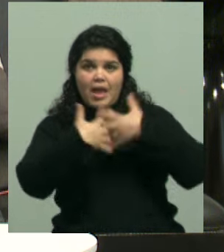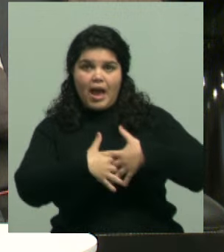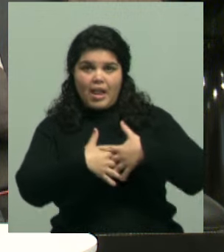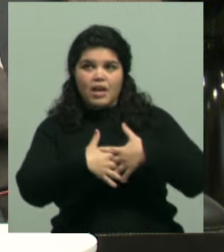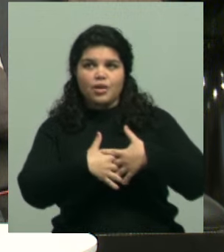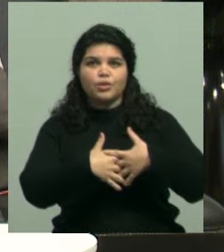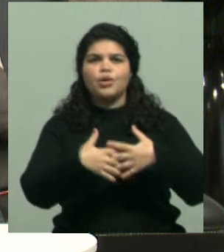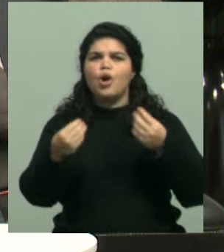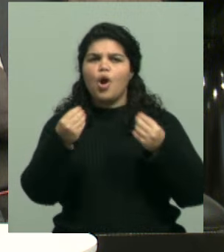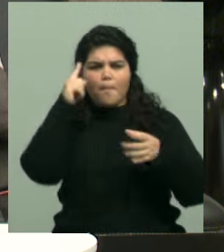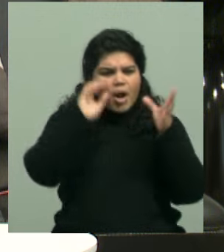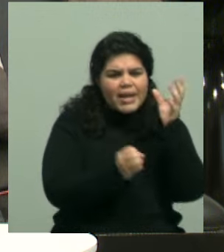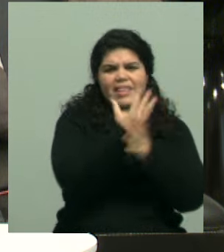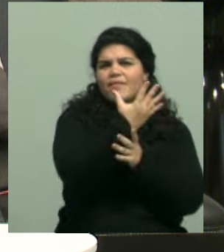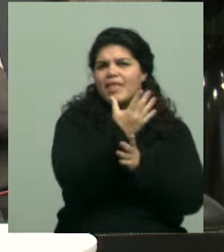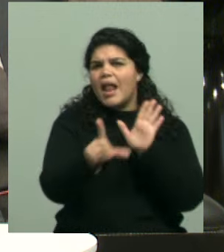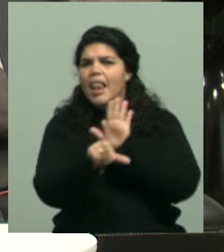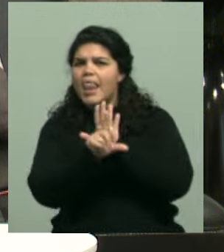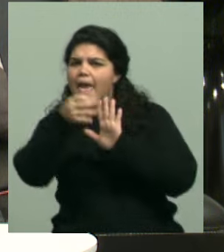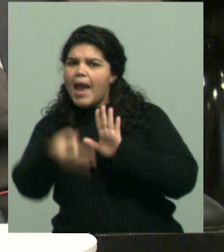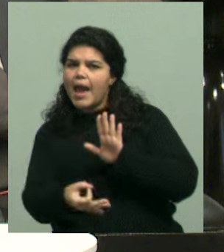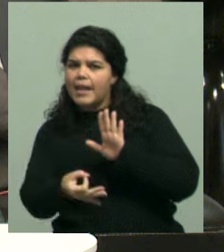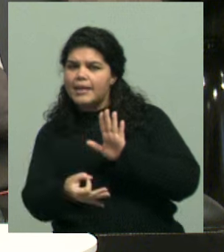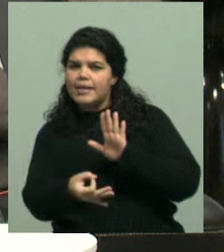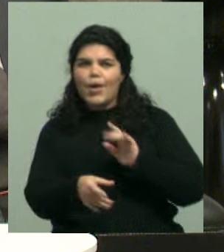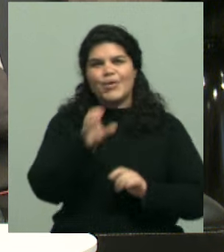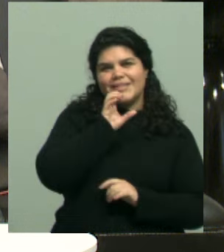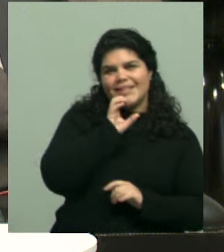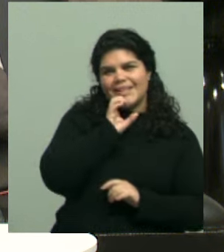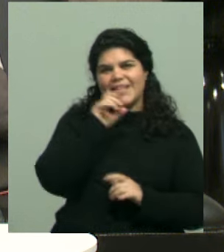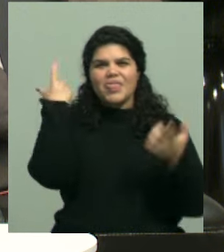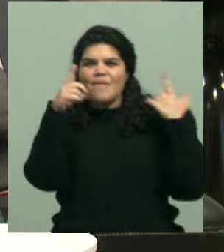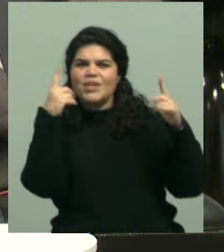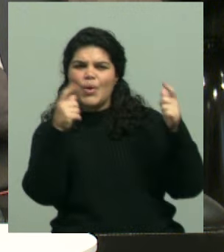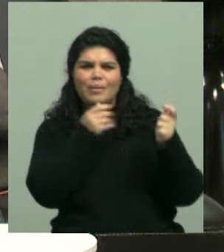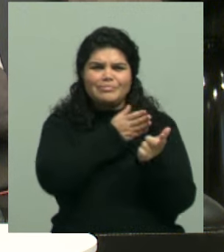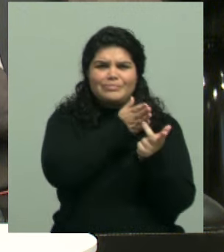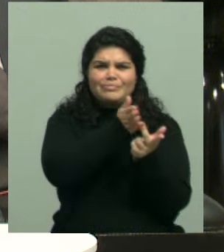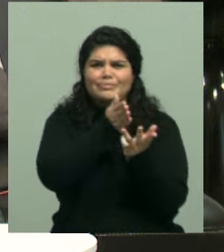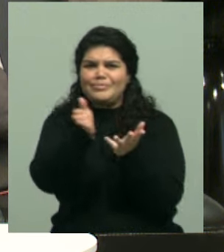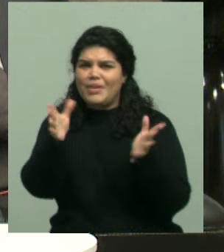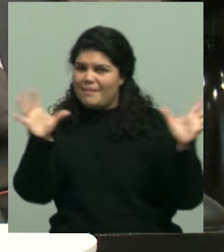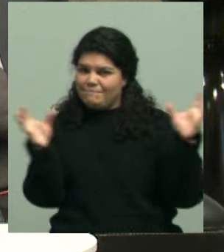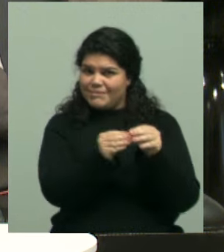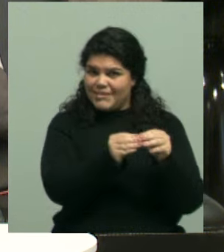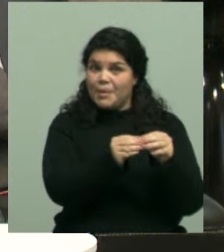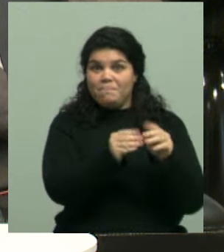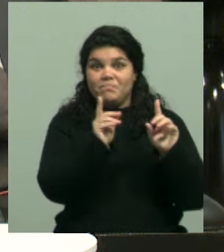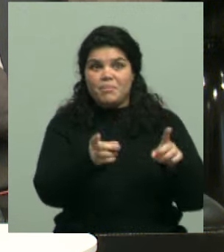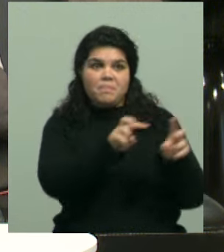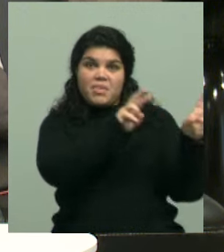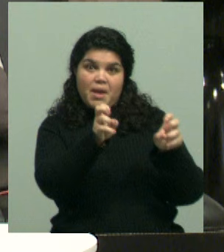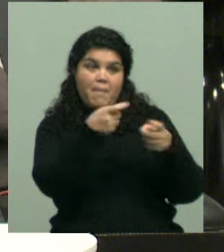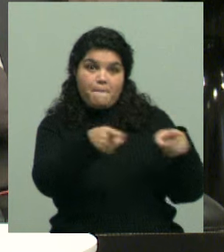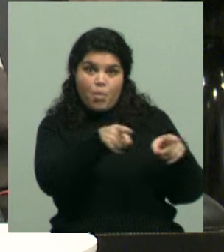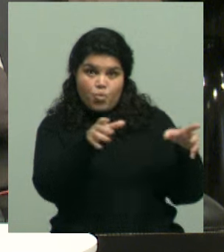roza la creatividad, lo legal, lo chistoso, el divertimento, etc. Pero ahora es turno de hablar, como tenemos distintos aspectos, tanto la música,